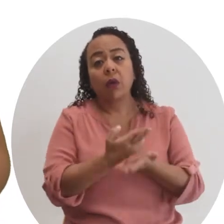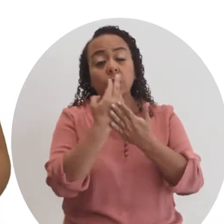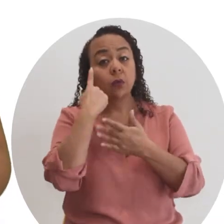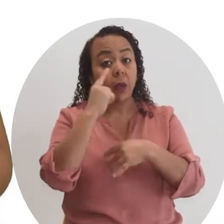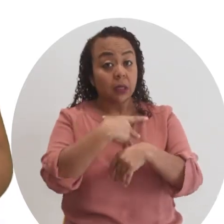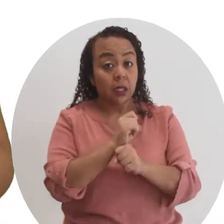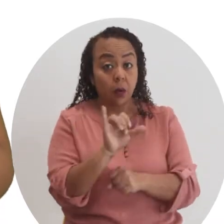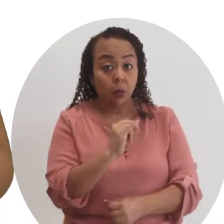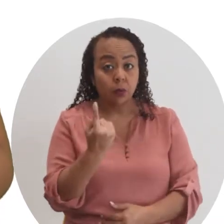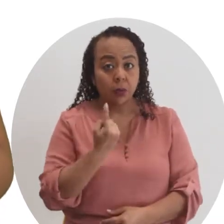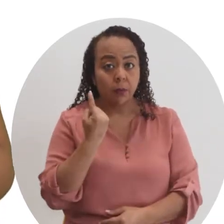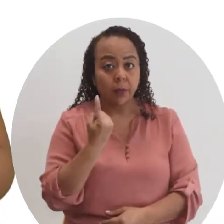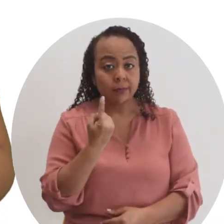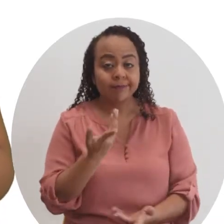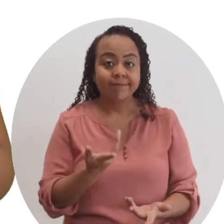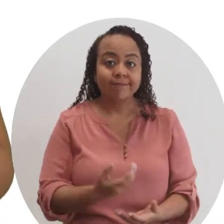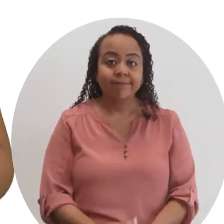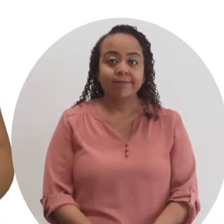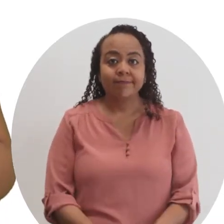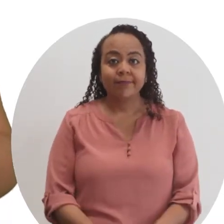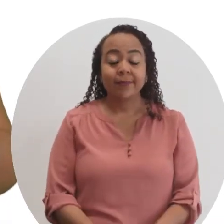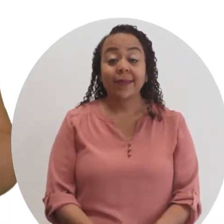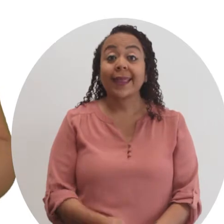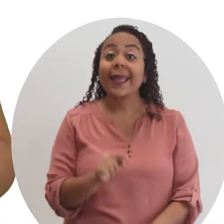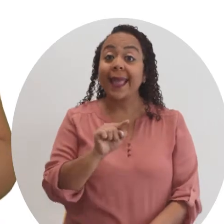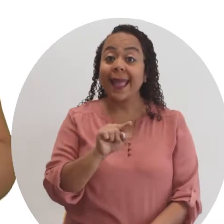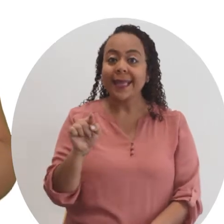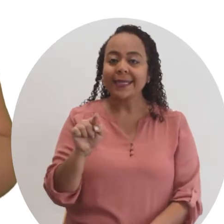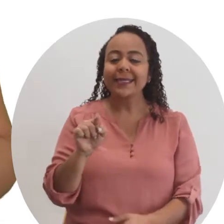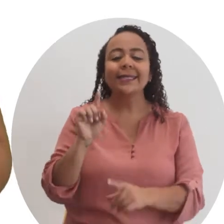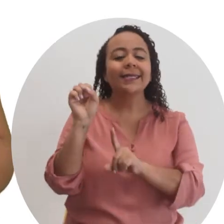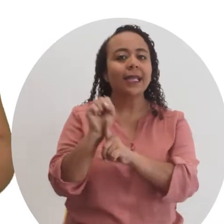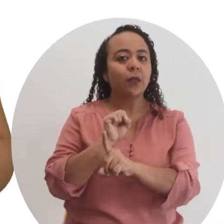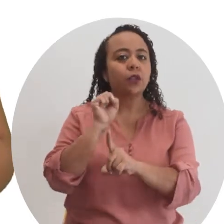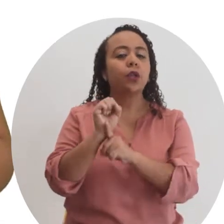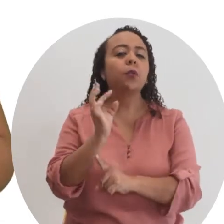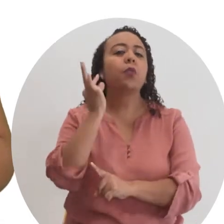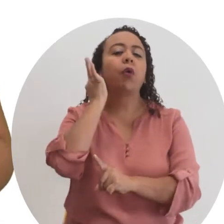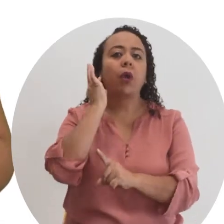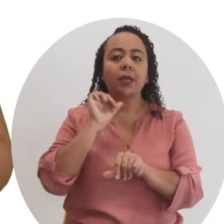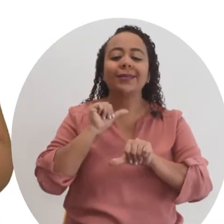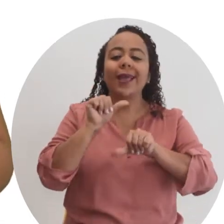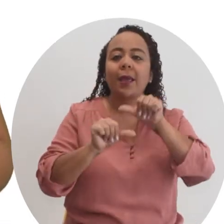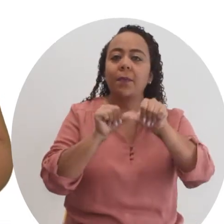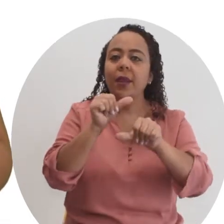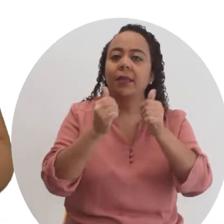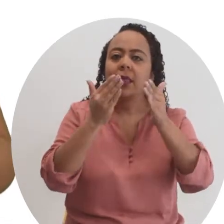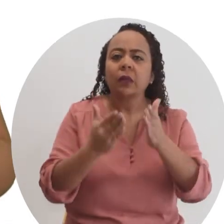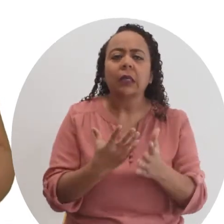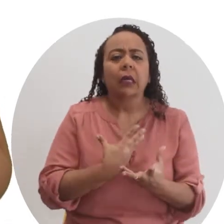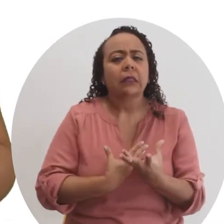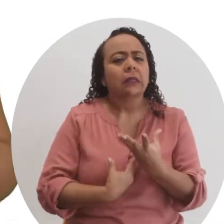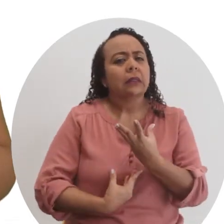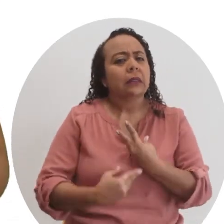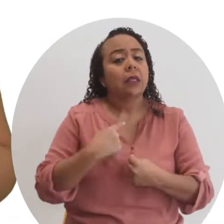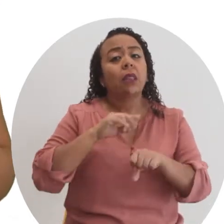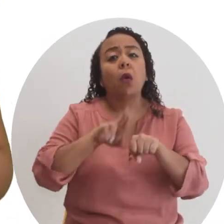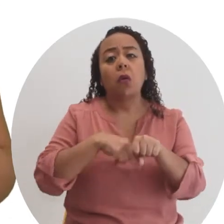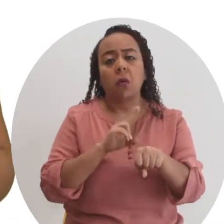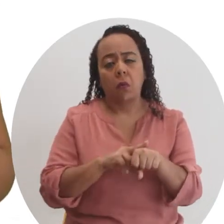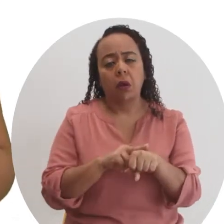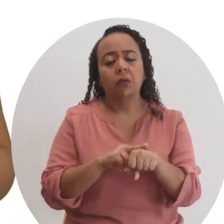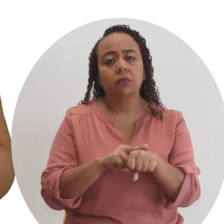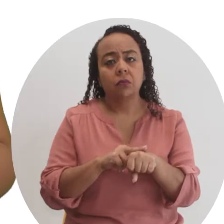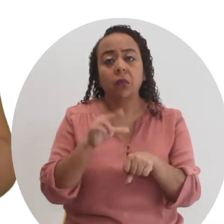recurso para hacerlo como siempre? Estas son situaciones que las mujeres emprendedoras sufren muy